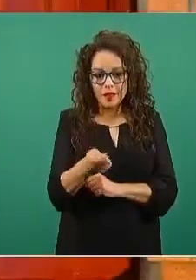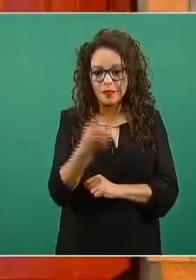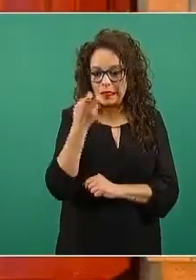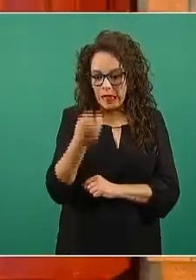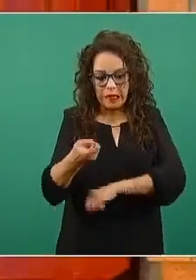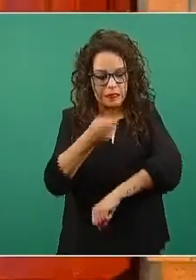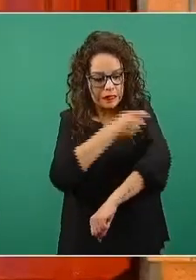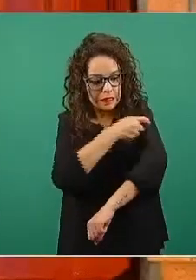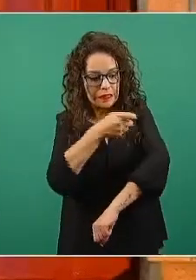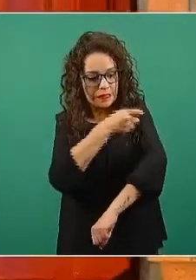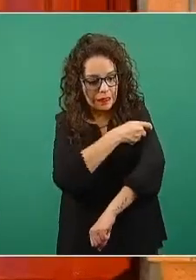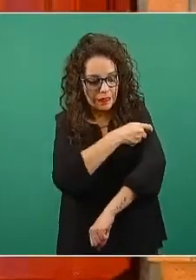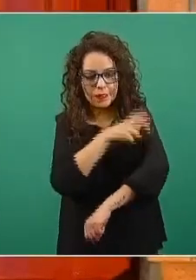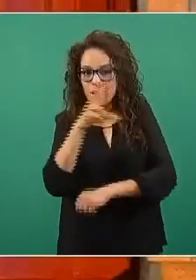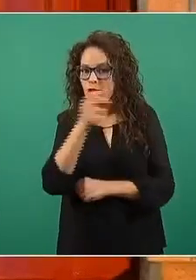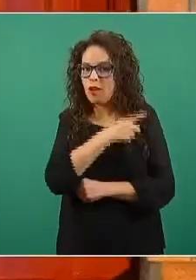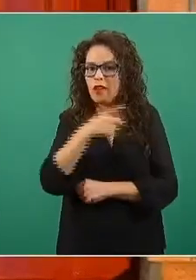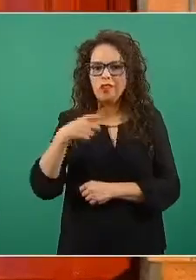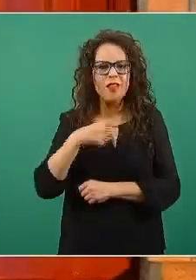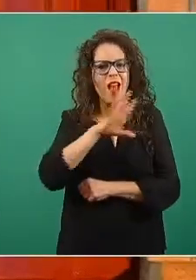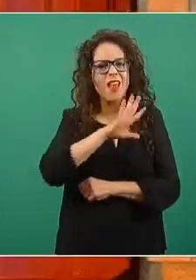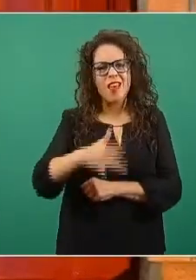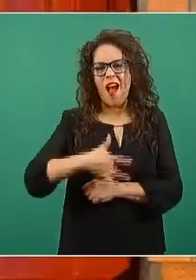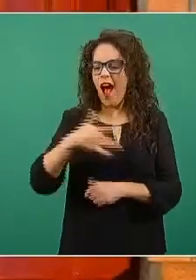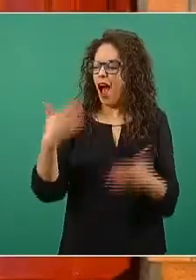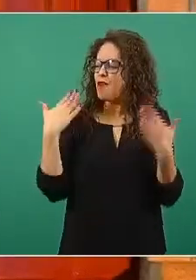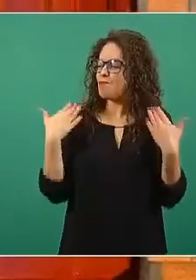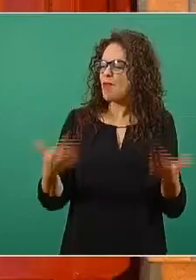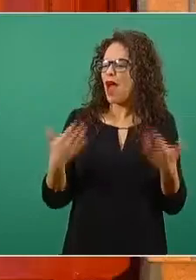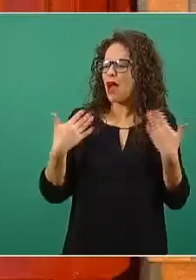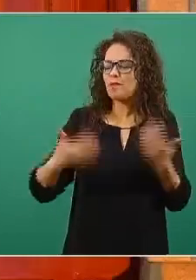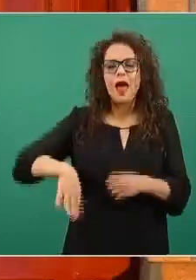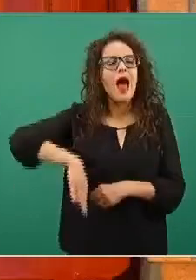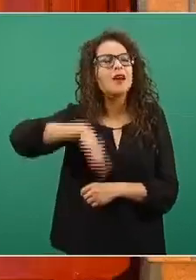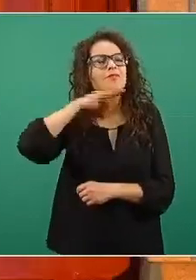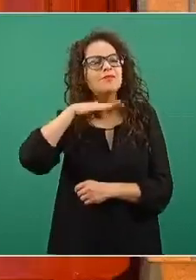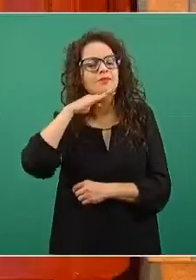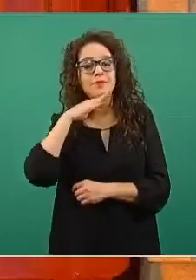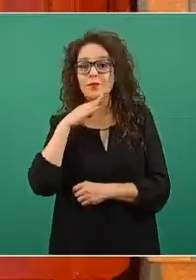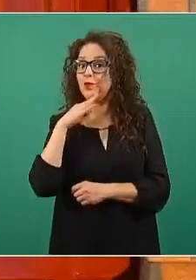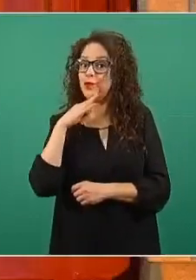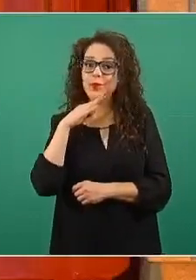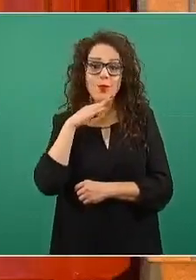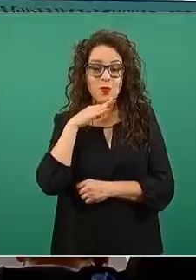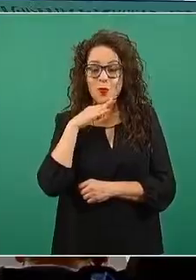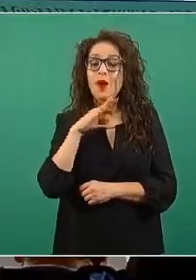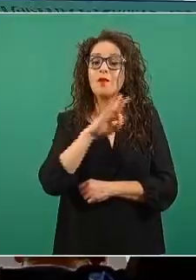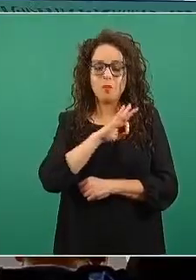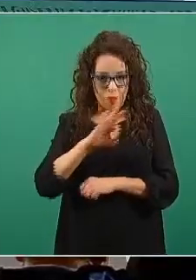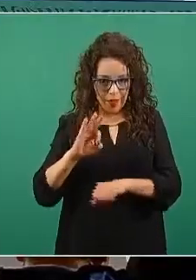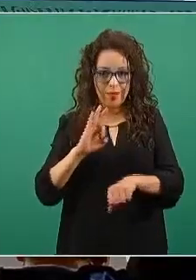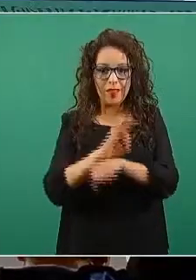no podemos bajar la guardia en las estrategias que sabemos nos pueden proteger contra infecciones.